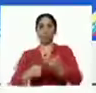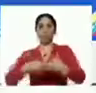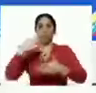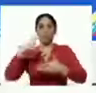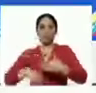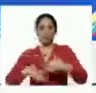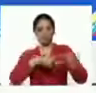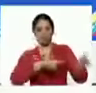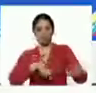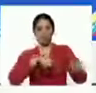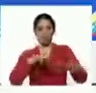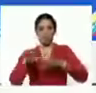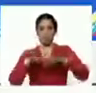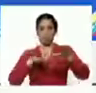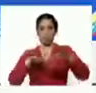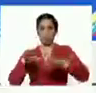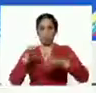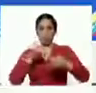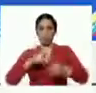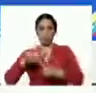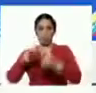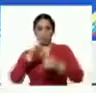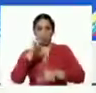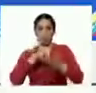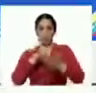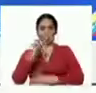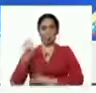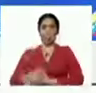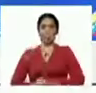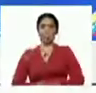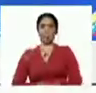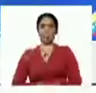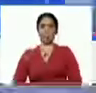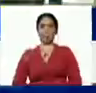AgroCogedes, ciclo invierno 2020. Adelante.